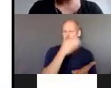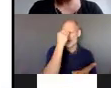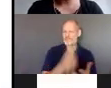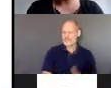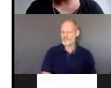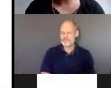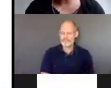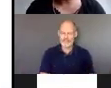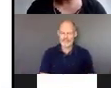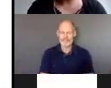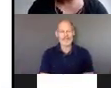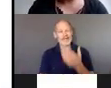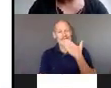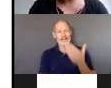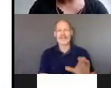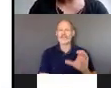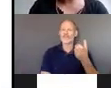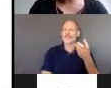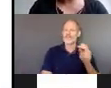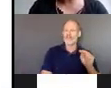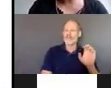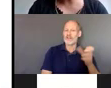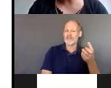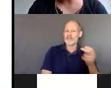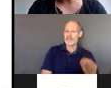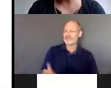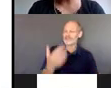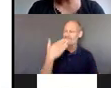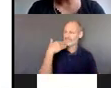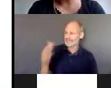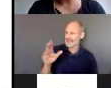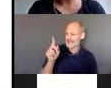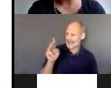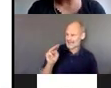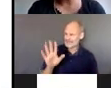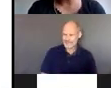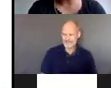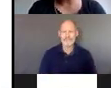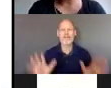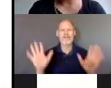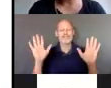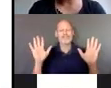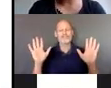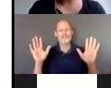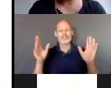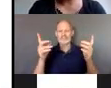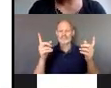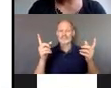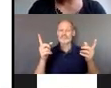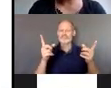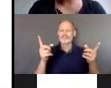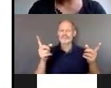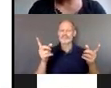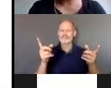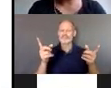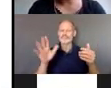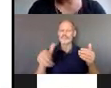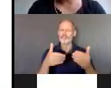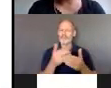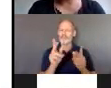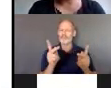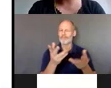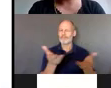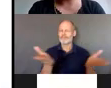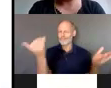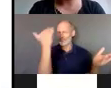gracias Kim entonces como todos sabemos la COVID-19 pues tiene pues tiene